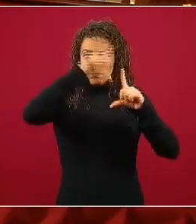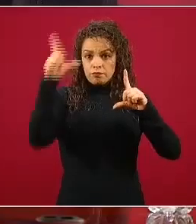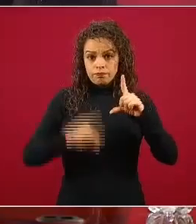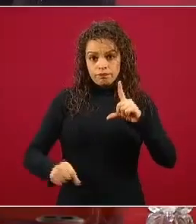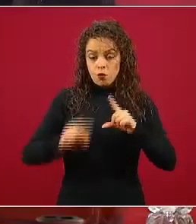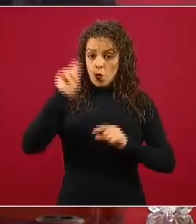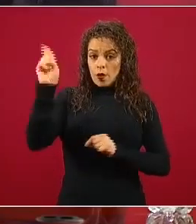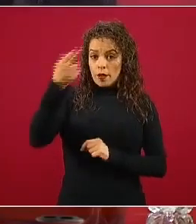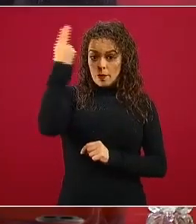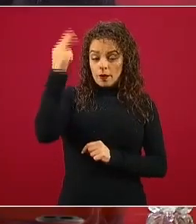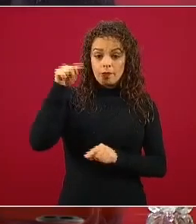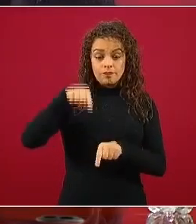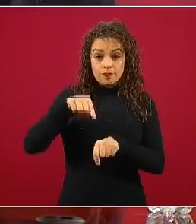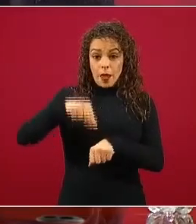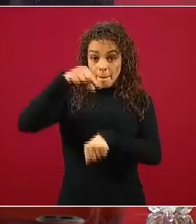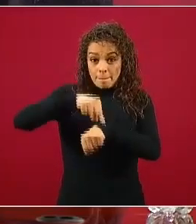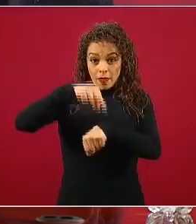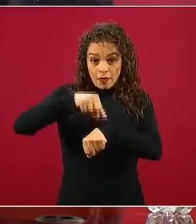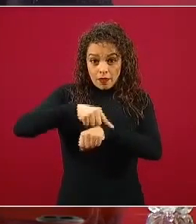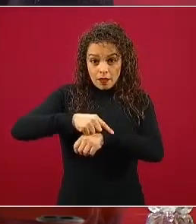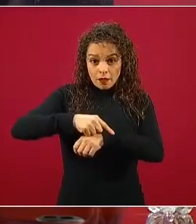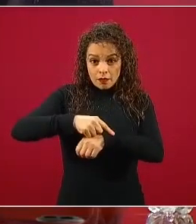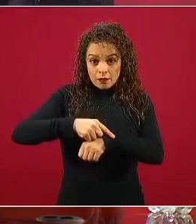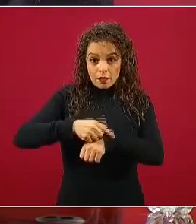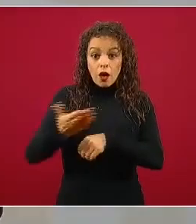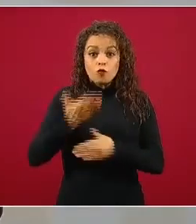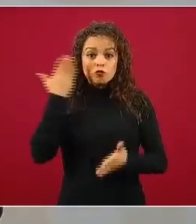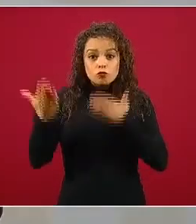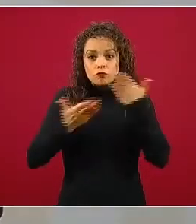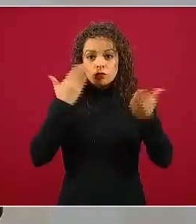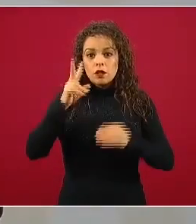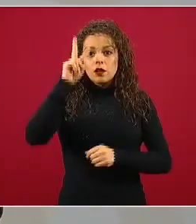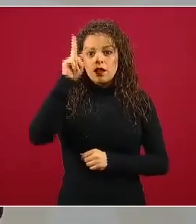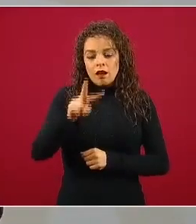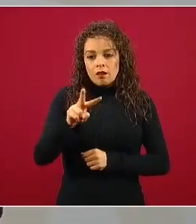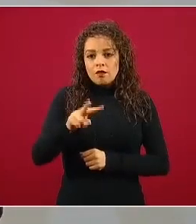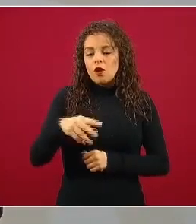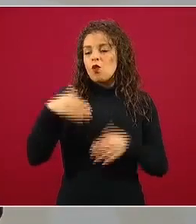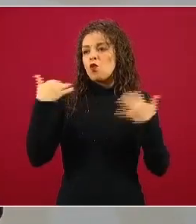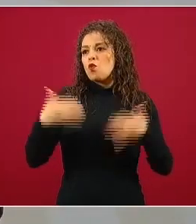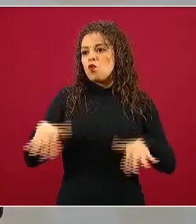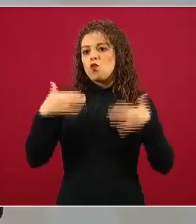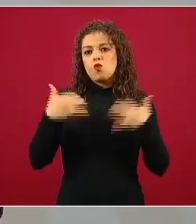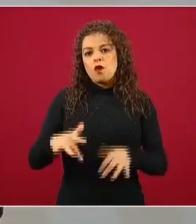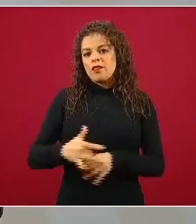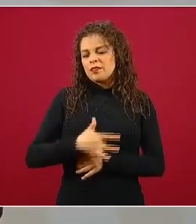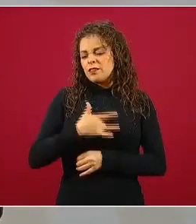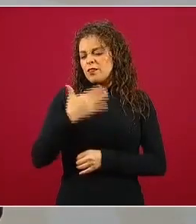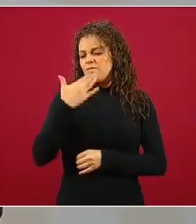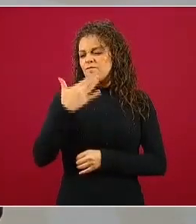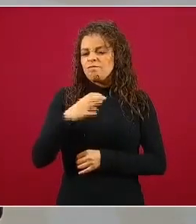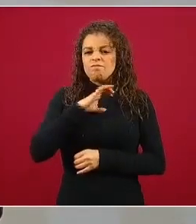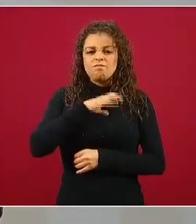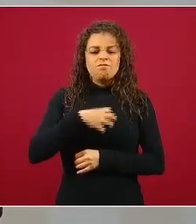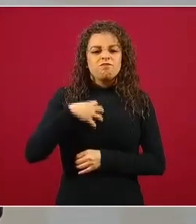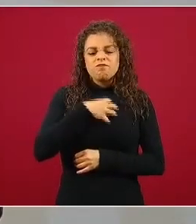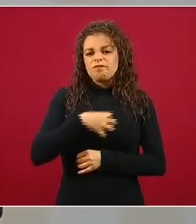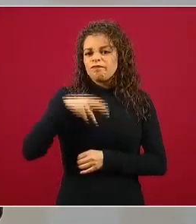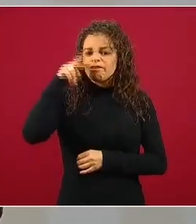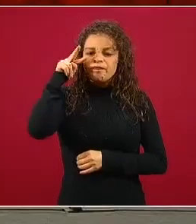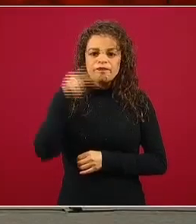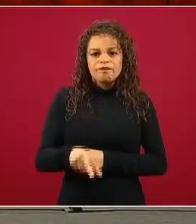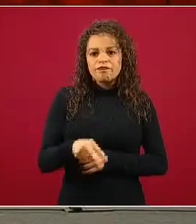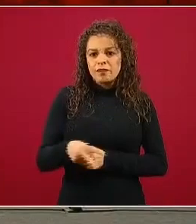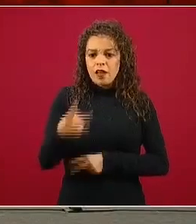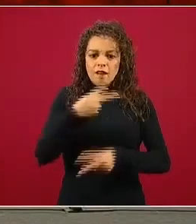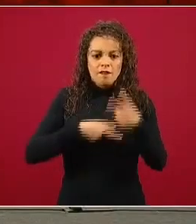medicina es una carrera increíblemente gratificante, los necesitamos, no siempre es tan dura como lo que están viviendo ustedes